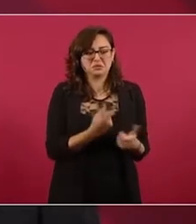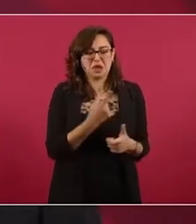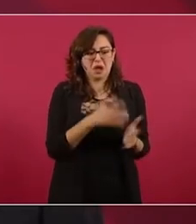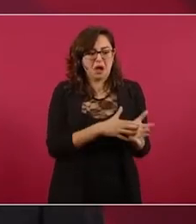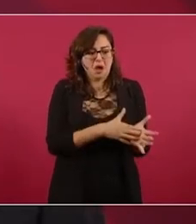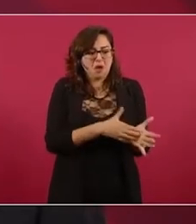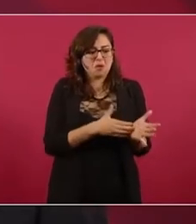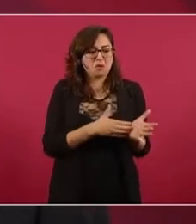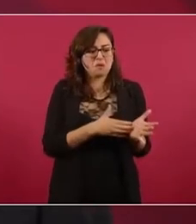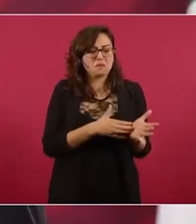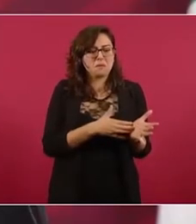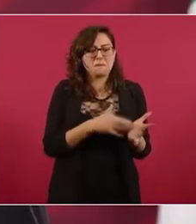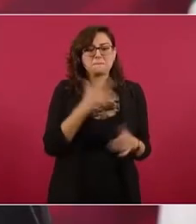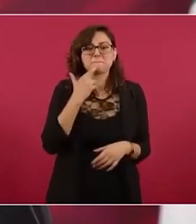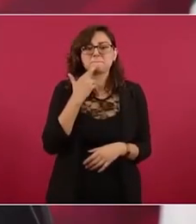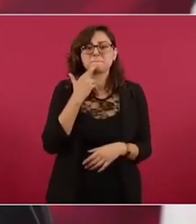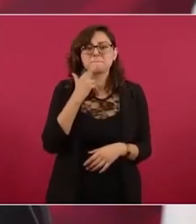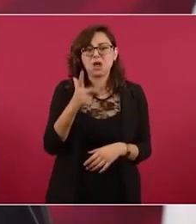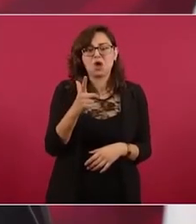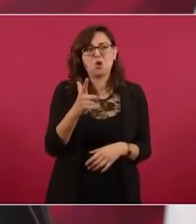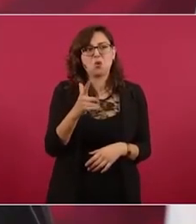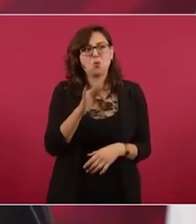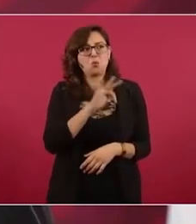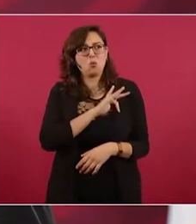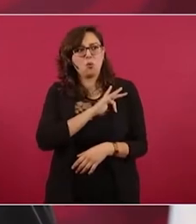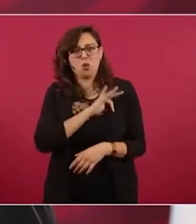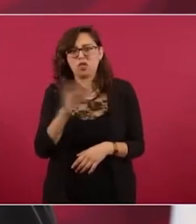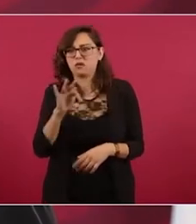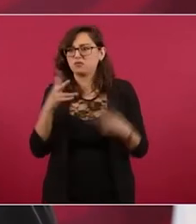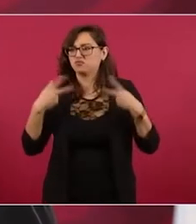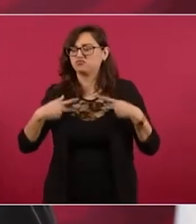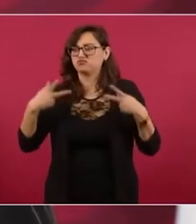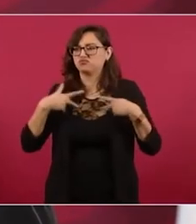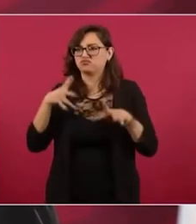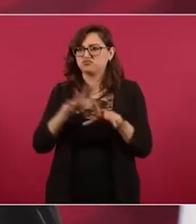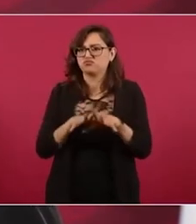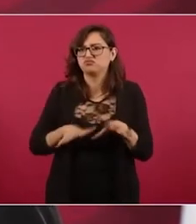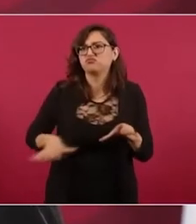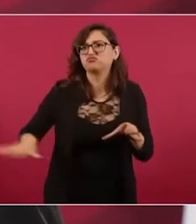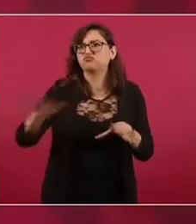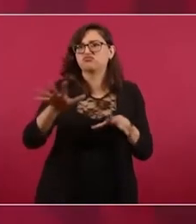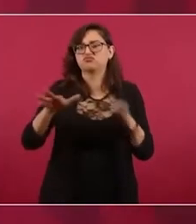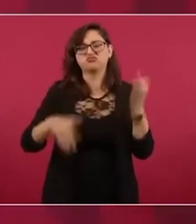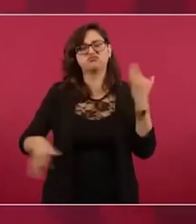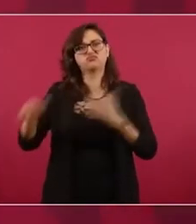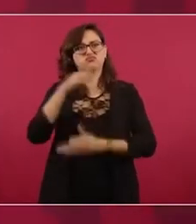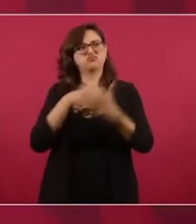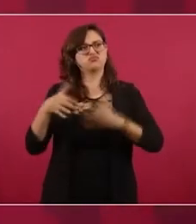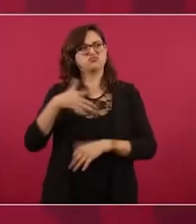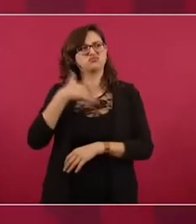todos un compromiso de nosotros ahorrar